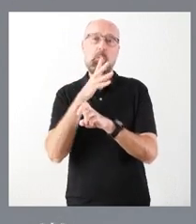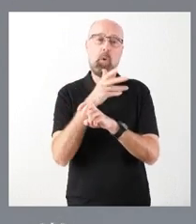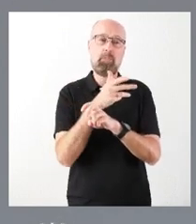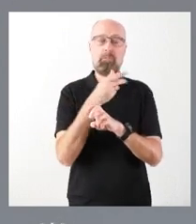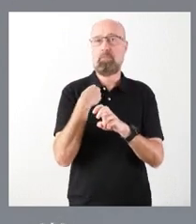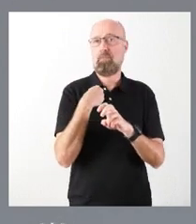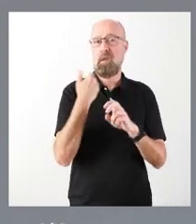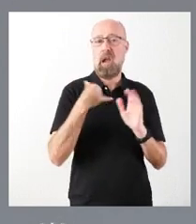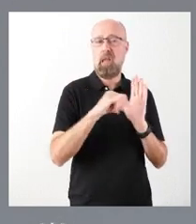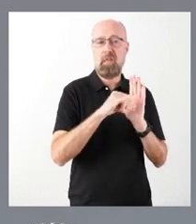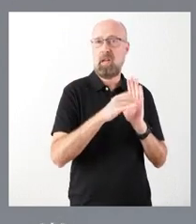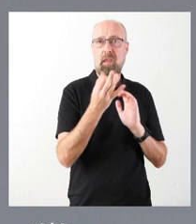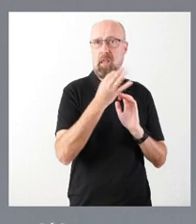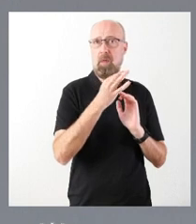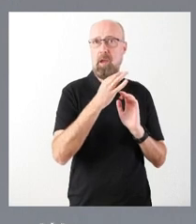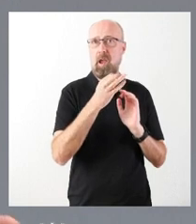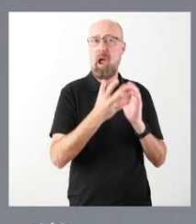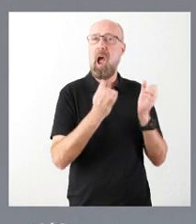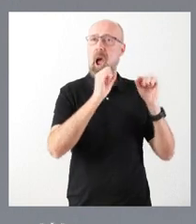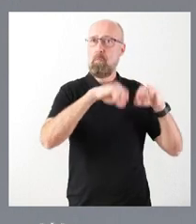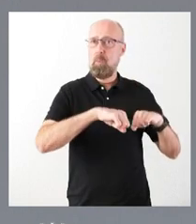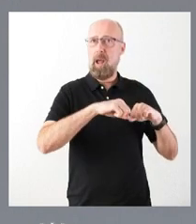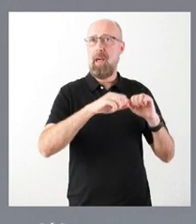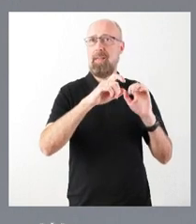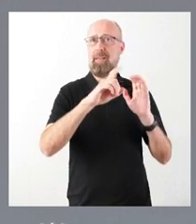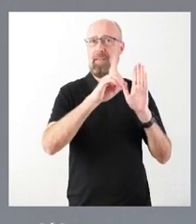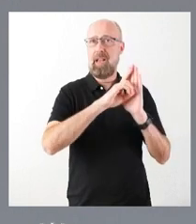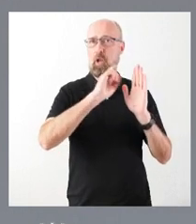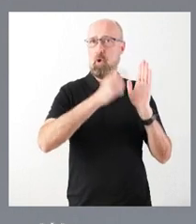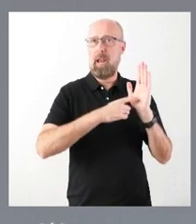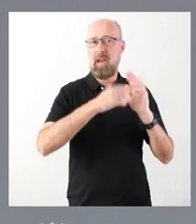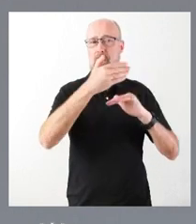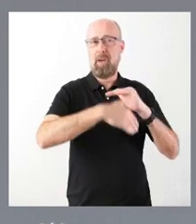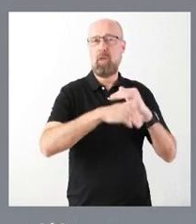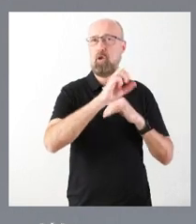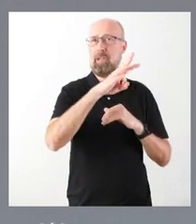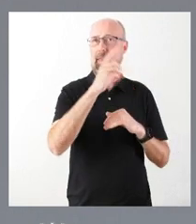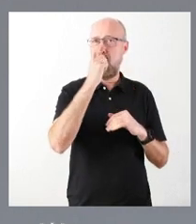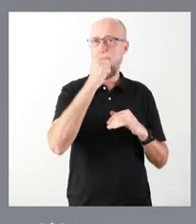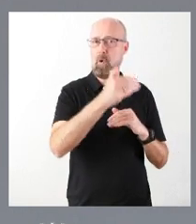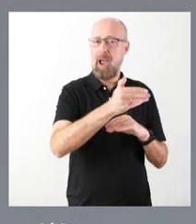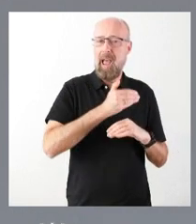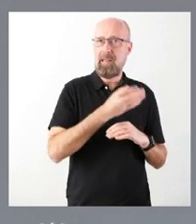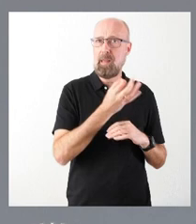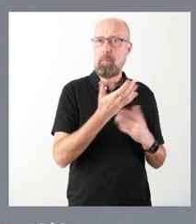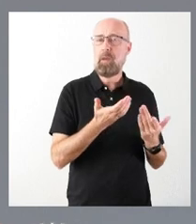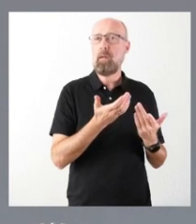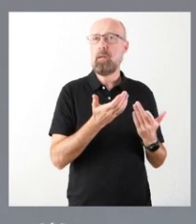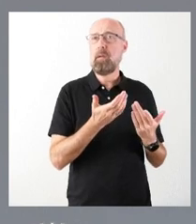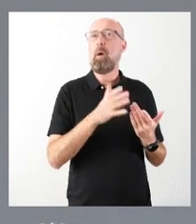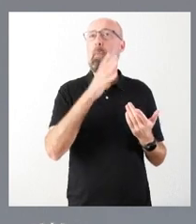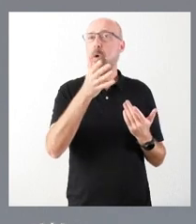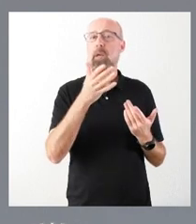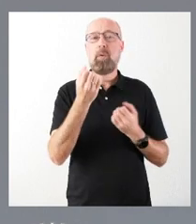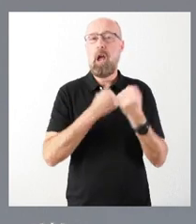de aprobar el decreto ley. Como saben, la fecha límite es el 13 de junio y, en ese sentido, lo que hemos hecho en virtud del principio